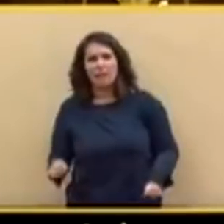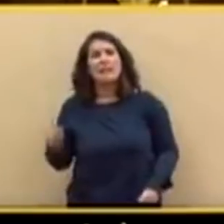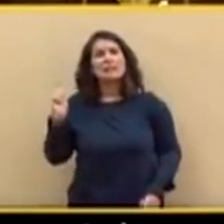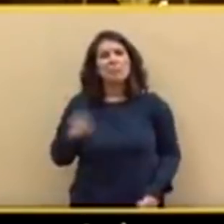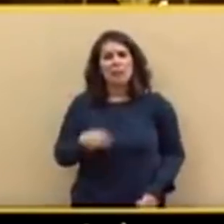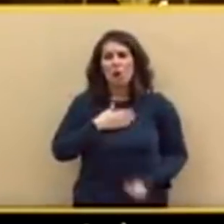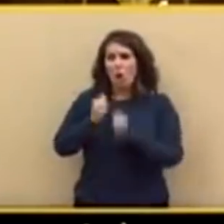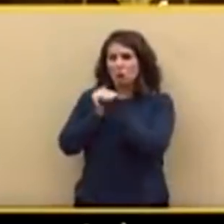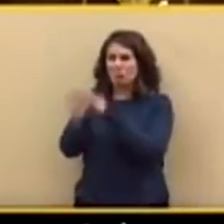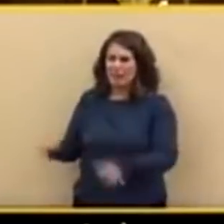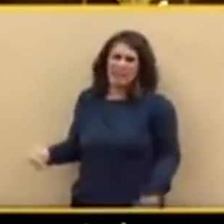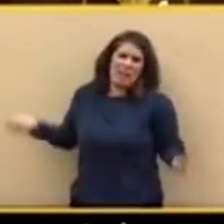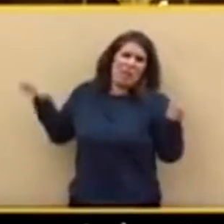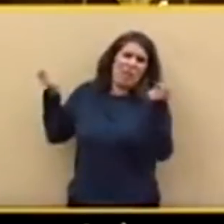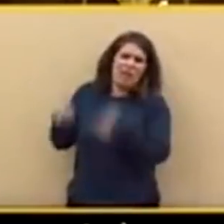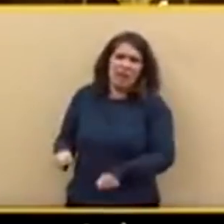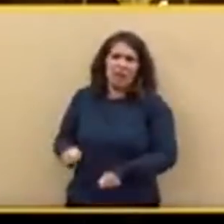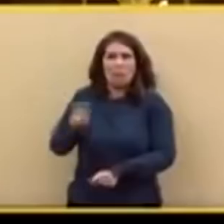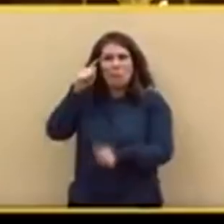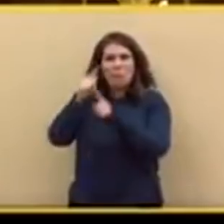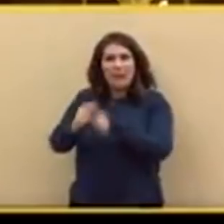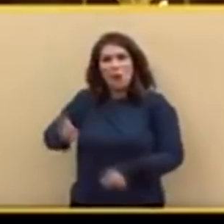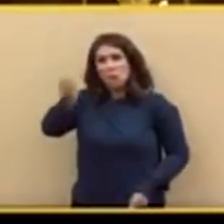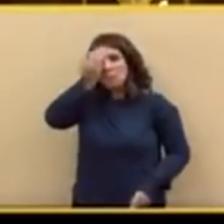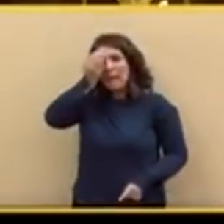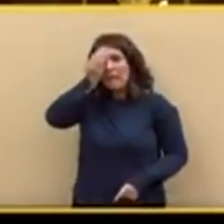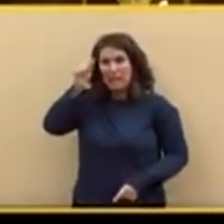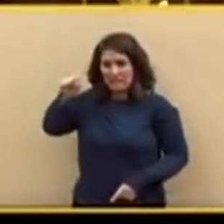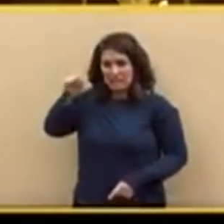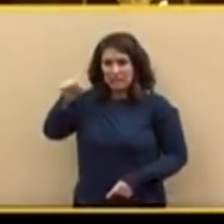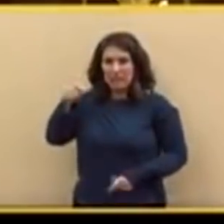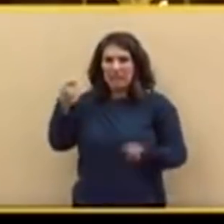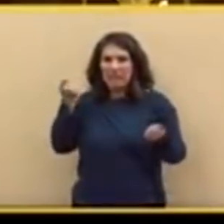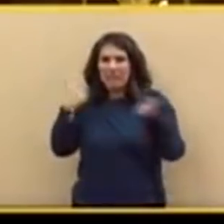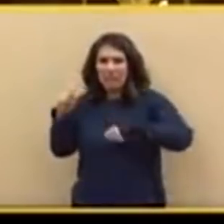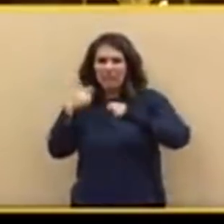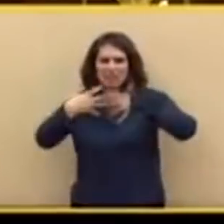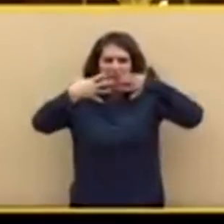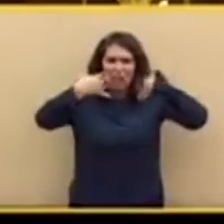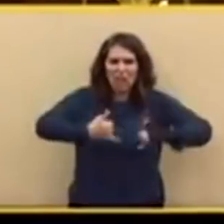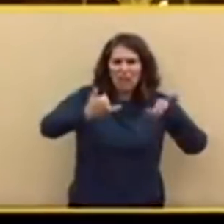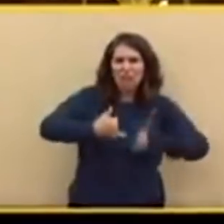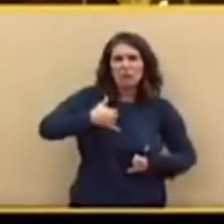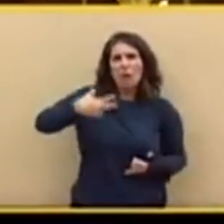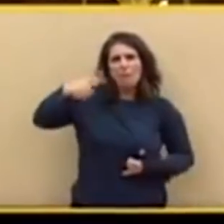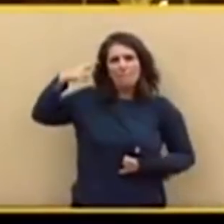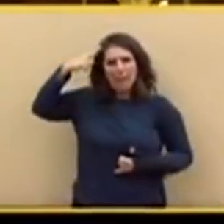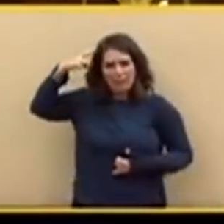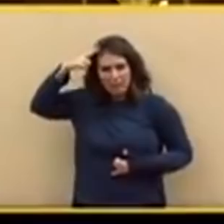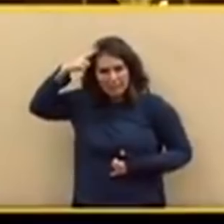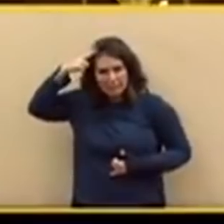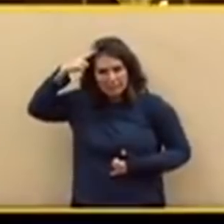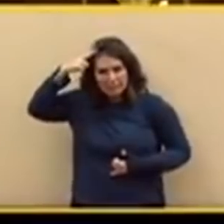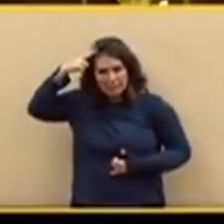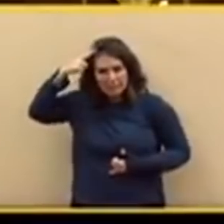para que los piratas negreros, traficantes magrebíes, argelinos o ONGs no puedan